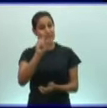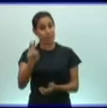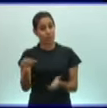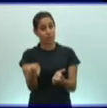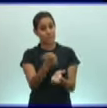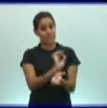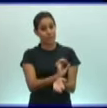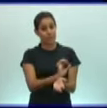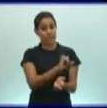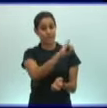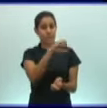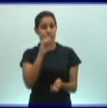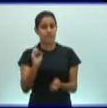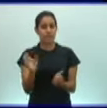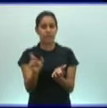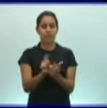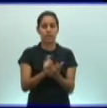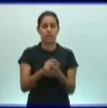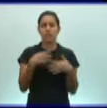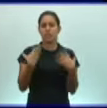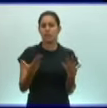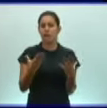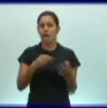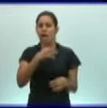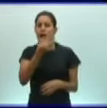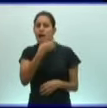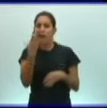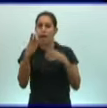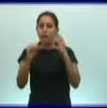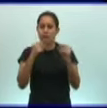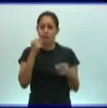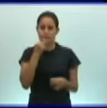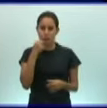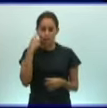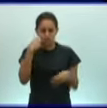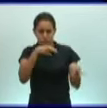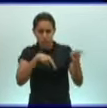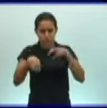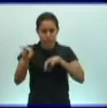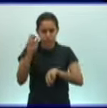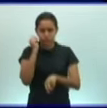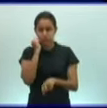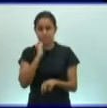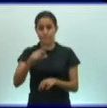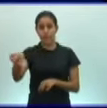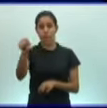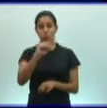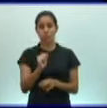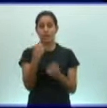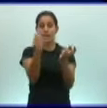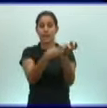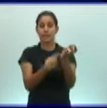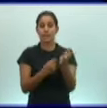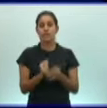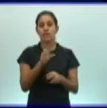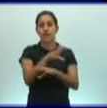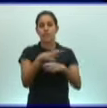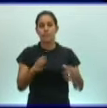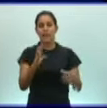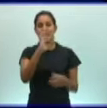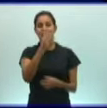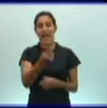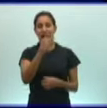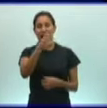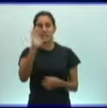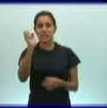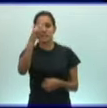página 60, donde hablan, pueden conocer más cuáles son las características de los animales acelomados y también vamos a ir viendo